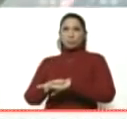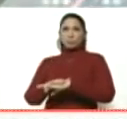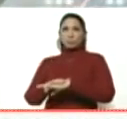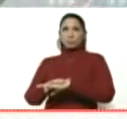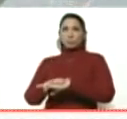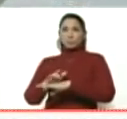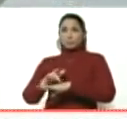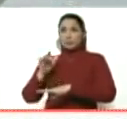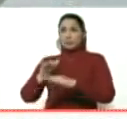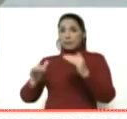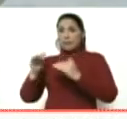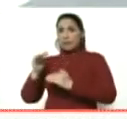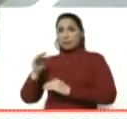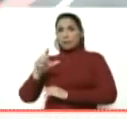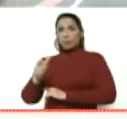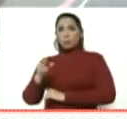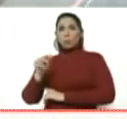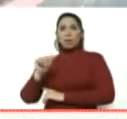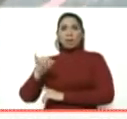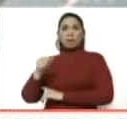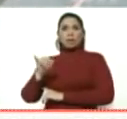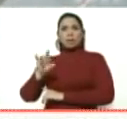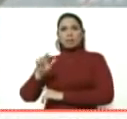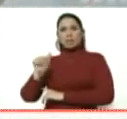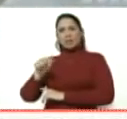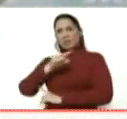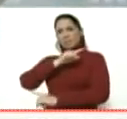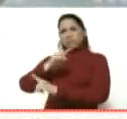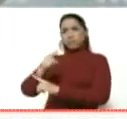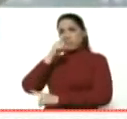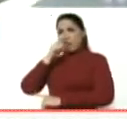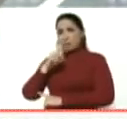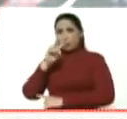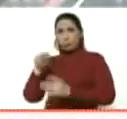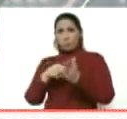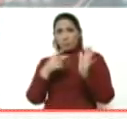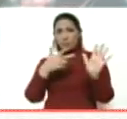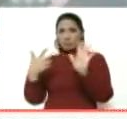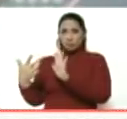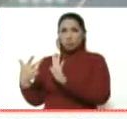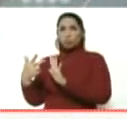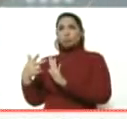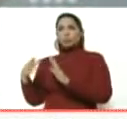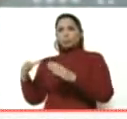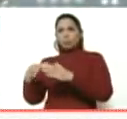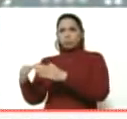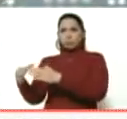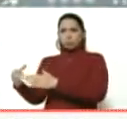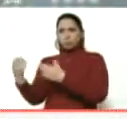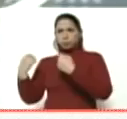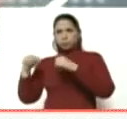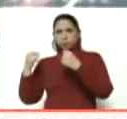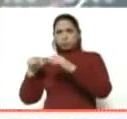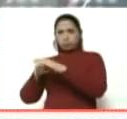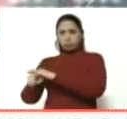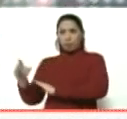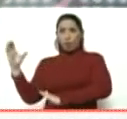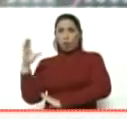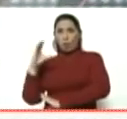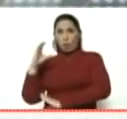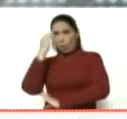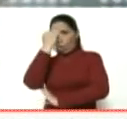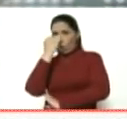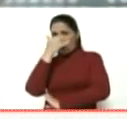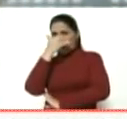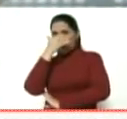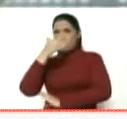la Alta Guajira y de la serie de denuncias que llevamos haciendo desde el año 2018 de campos de entrenamiento de mercenarios